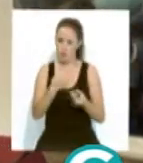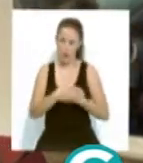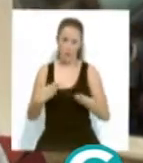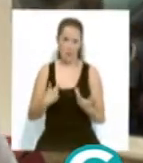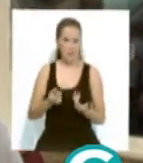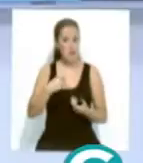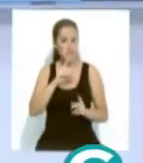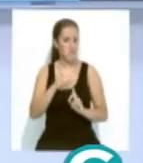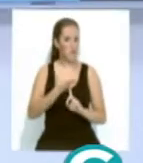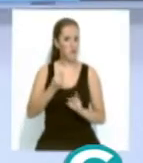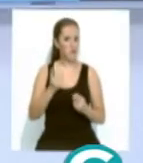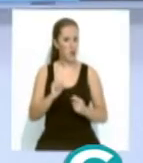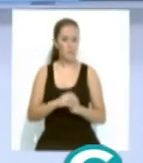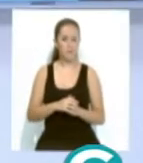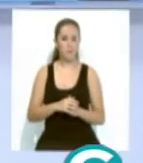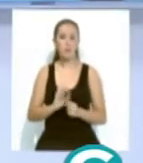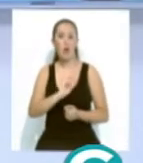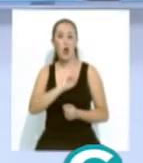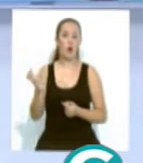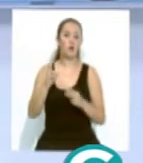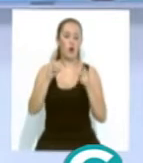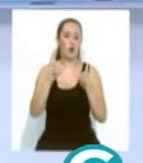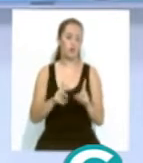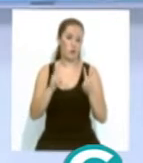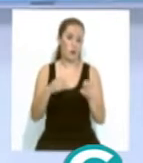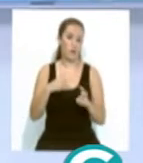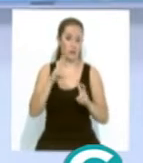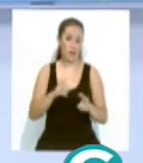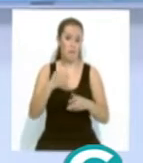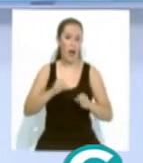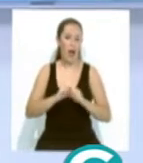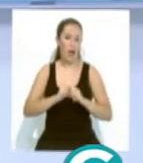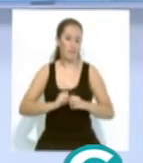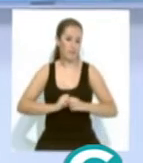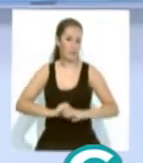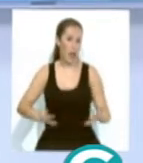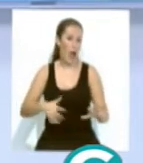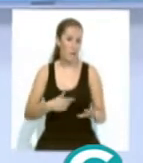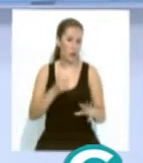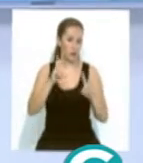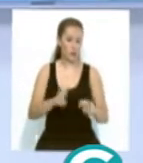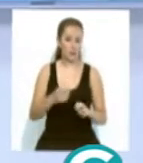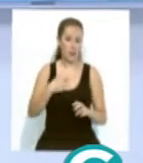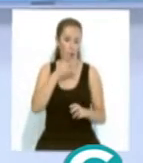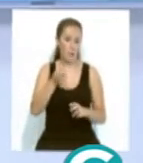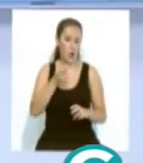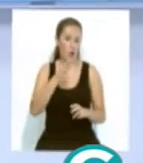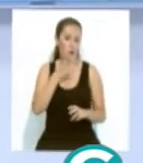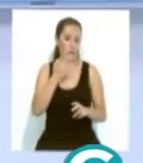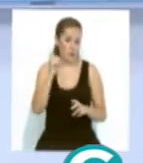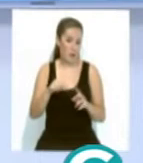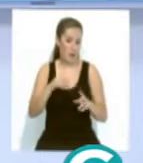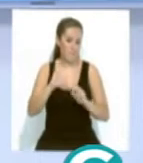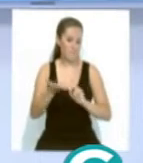y apenas se notado. Y un nuevo caso de aborto a consecuencia del brote de listeriosis por la carne mechada obliga a cambiar el